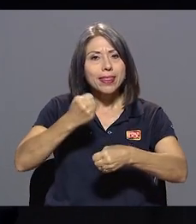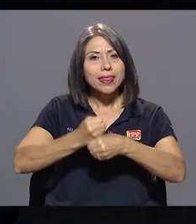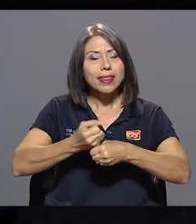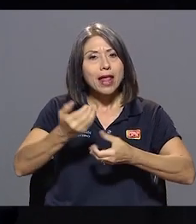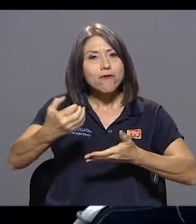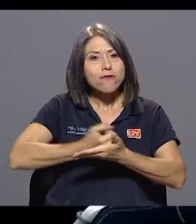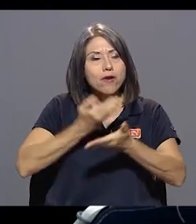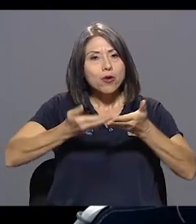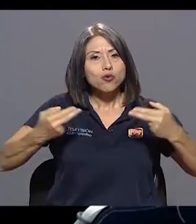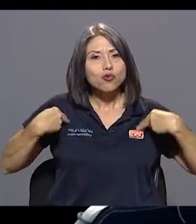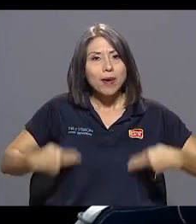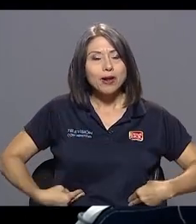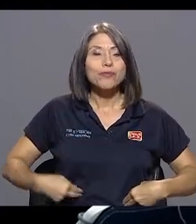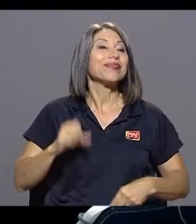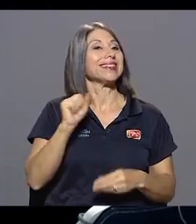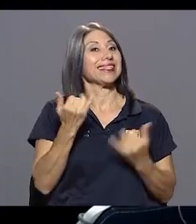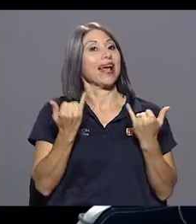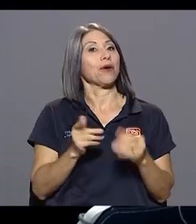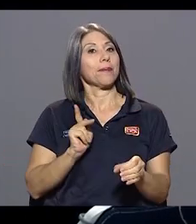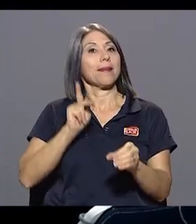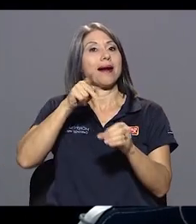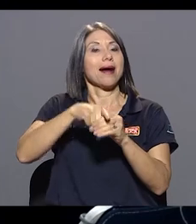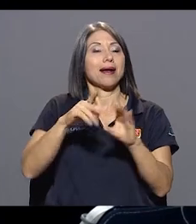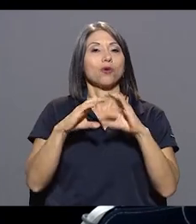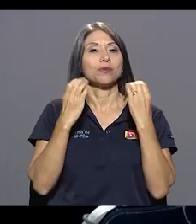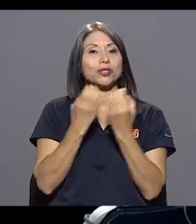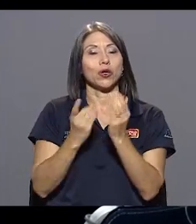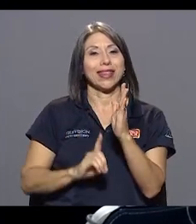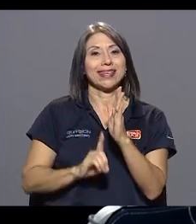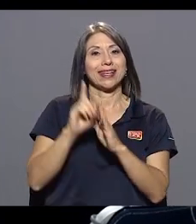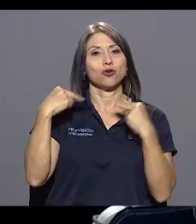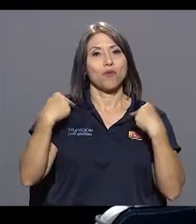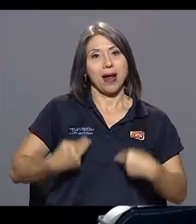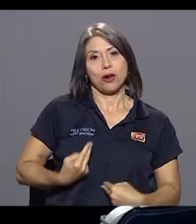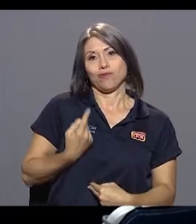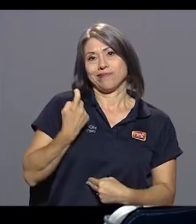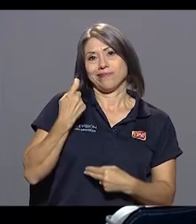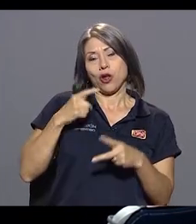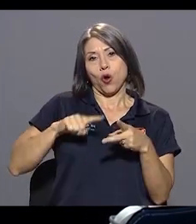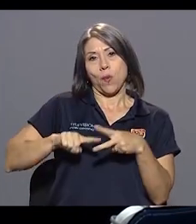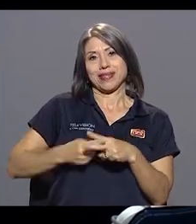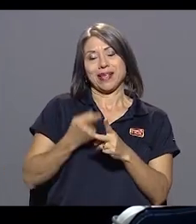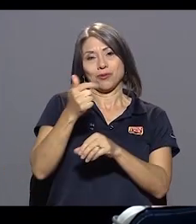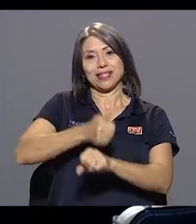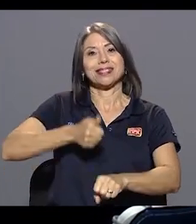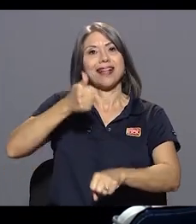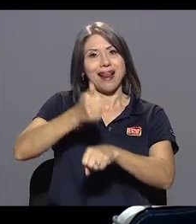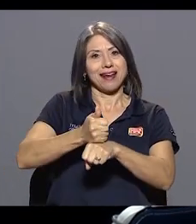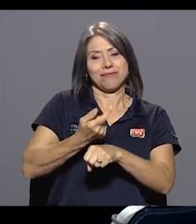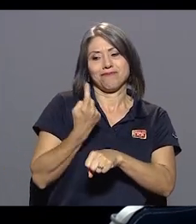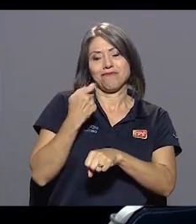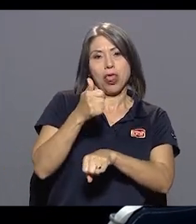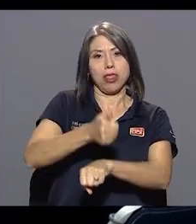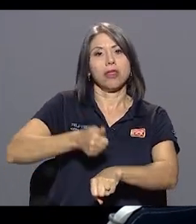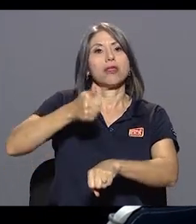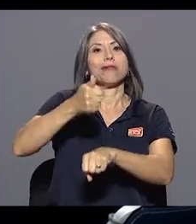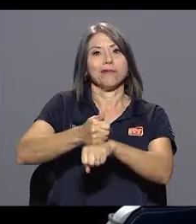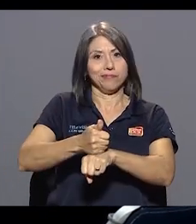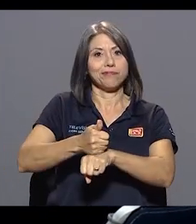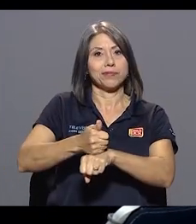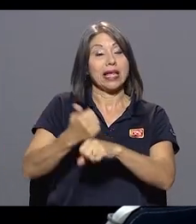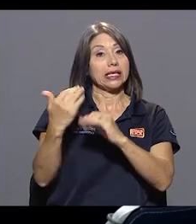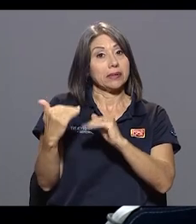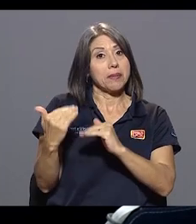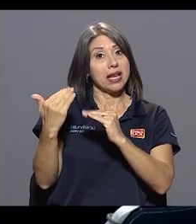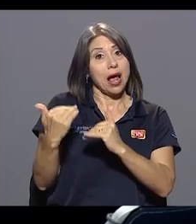estamos participando en la Comisión de Desarrollo Humano que recién comenzamos a instalar, se instaló recientemente, que